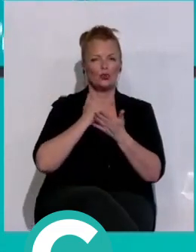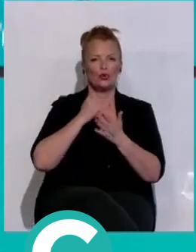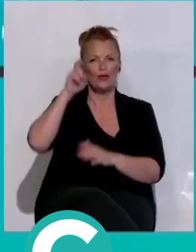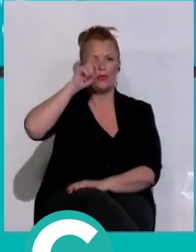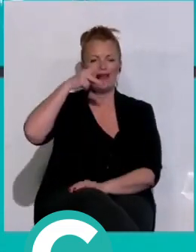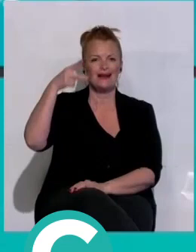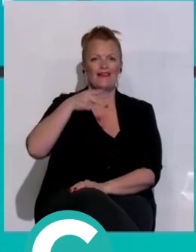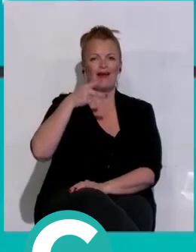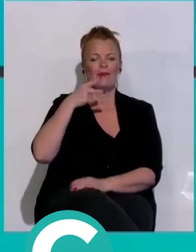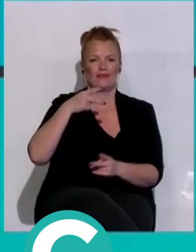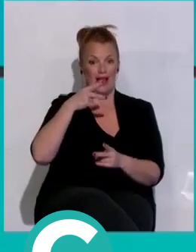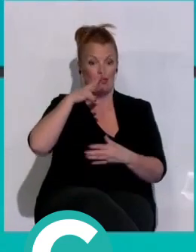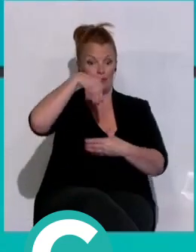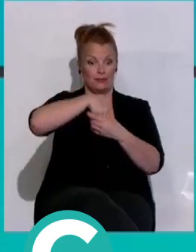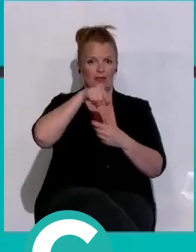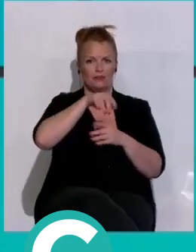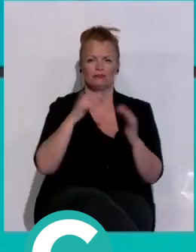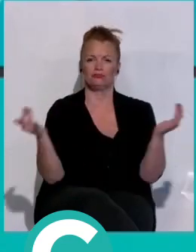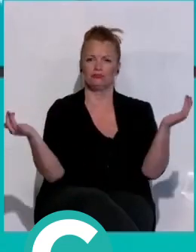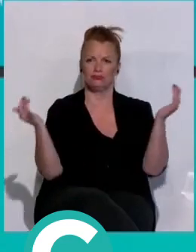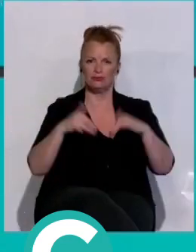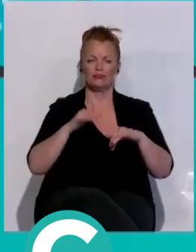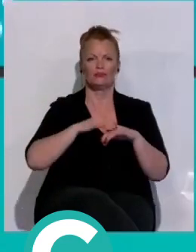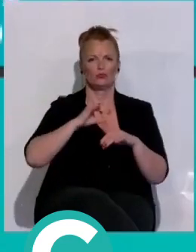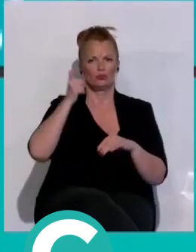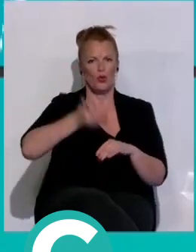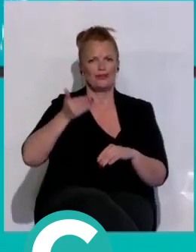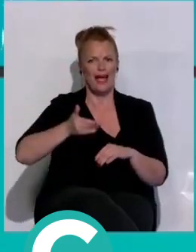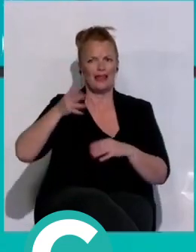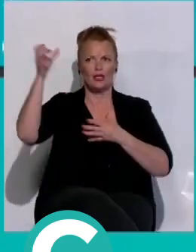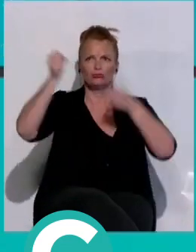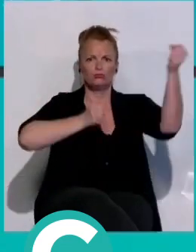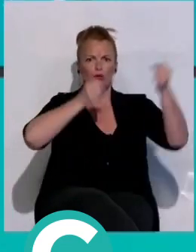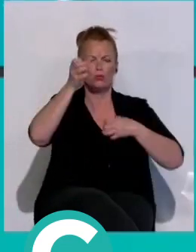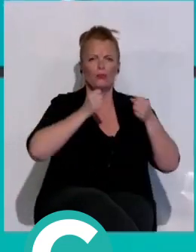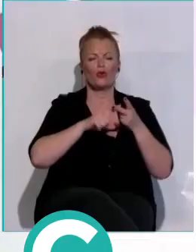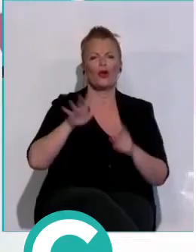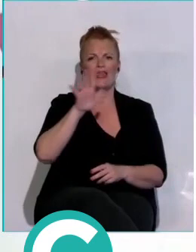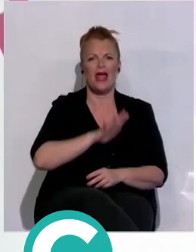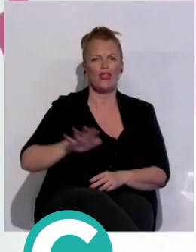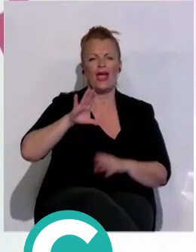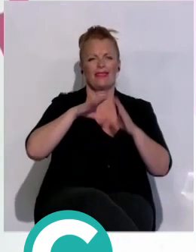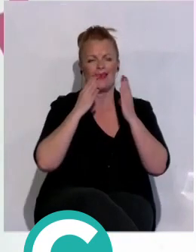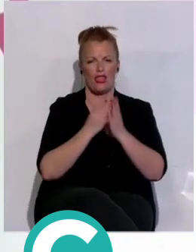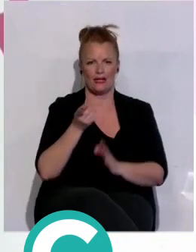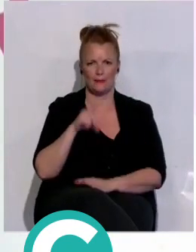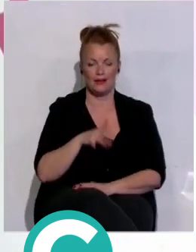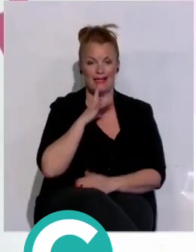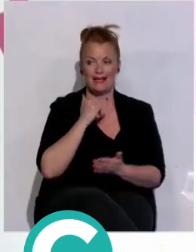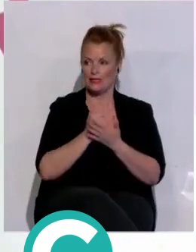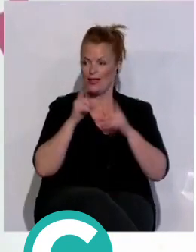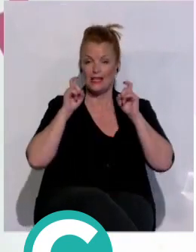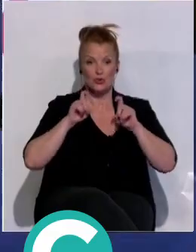Aguilar, en el que han participado referentes nacionales e internacionales. El Instituto de Educación